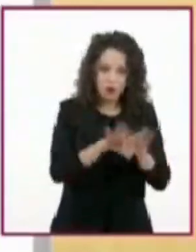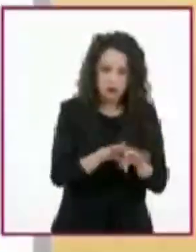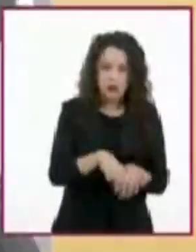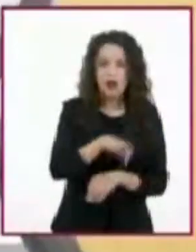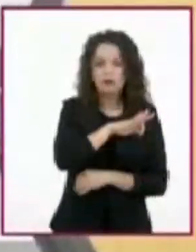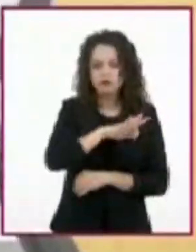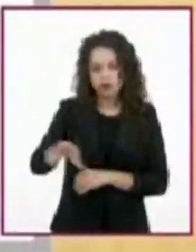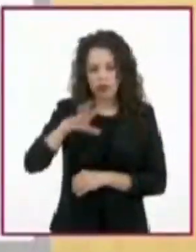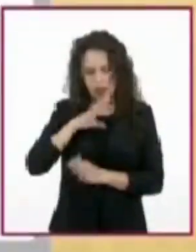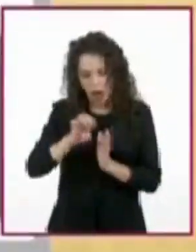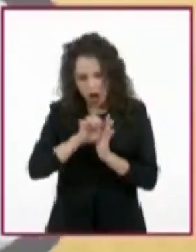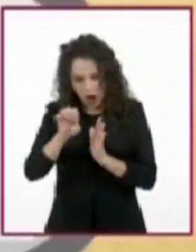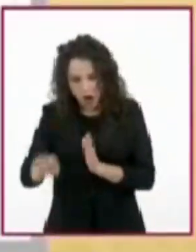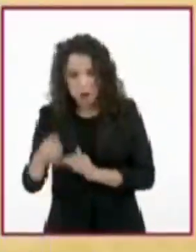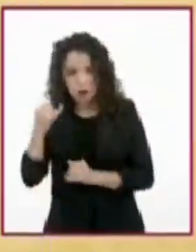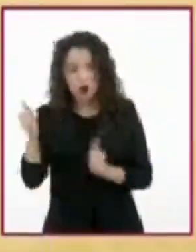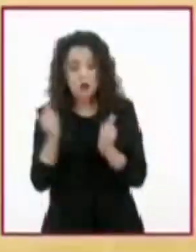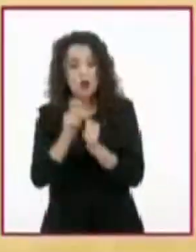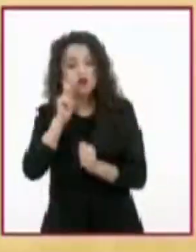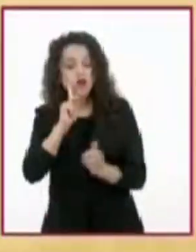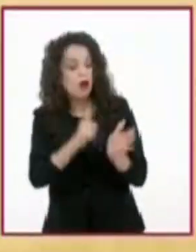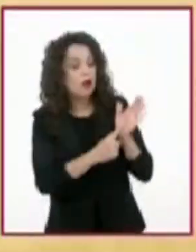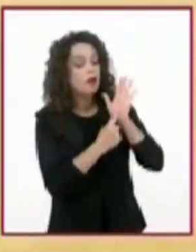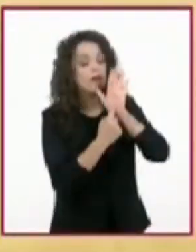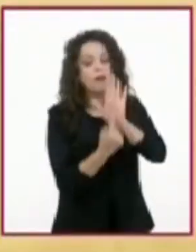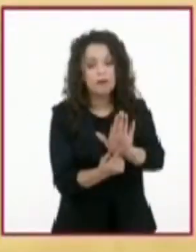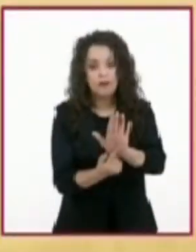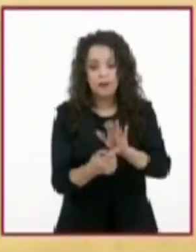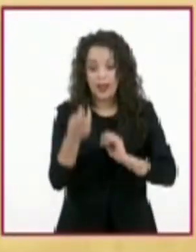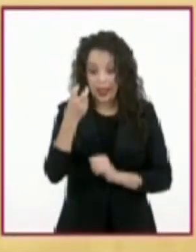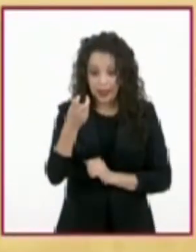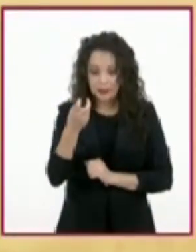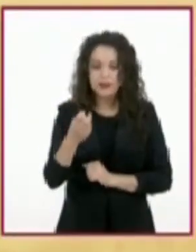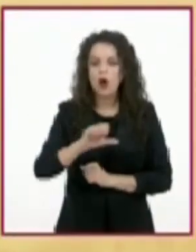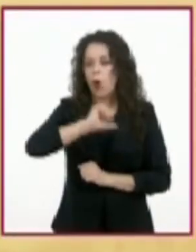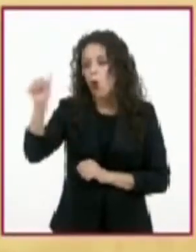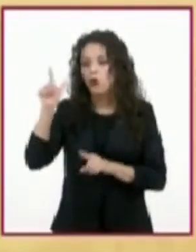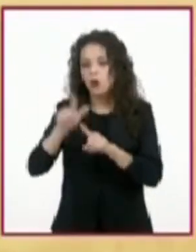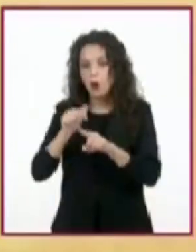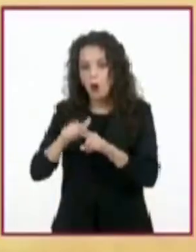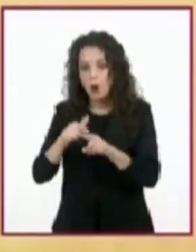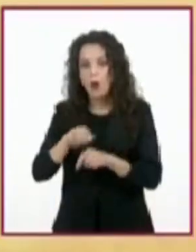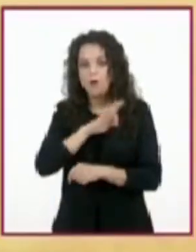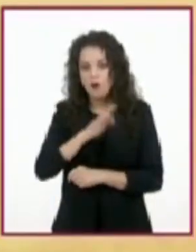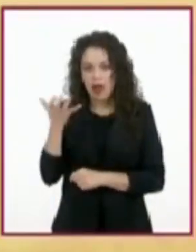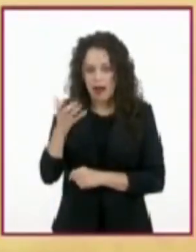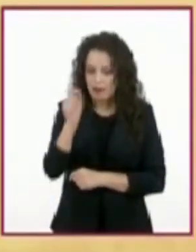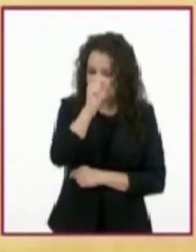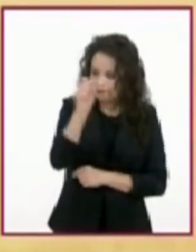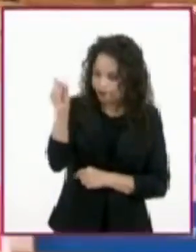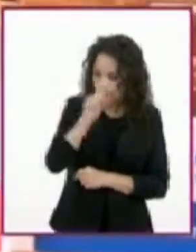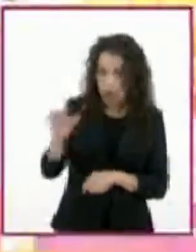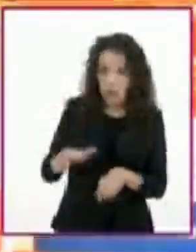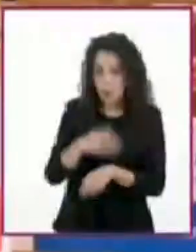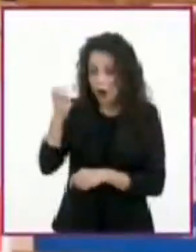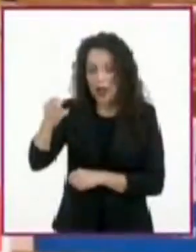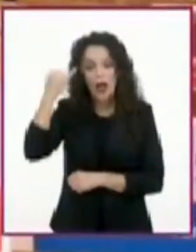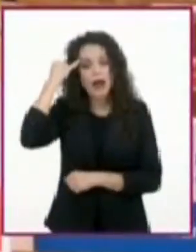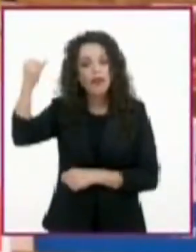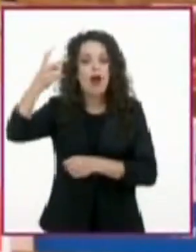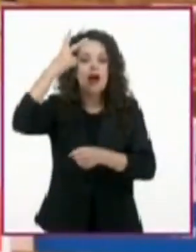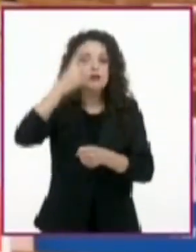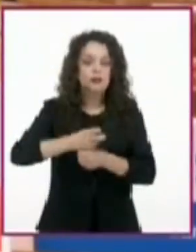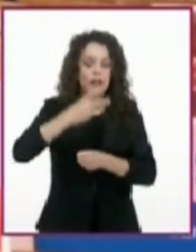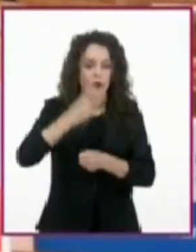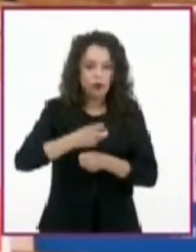ejemplifiquen las ideas principales. Esto lo podemos subrayar de otro color porque son las ideas secundarias. Repetimos